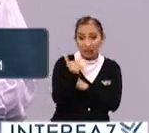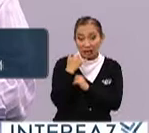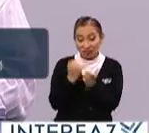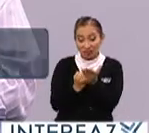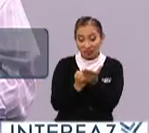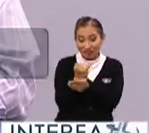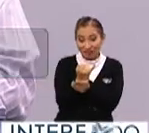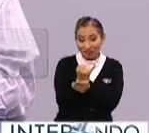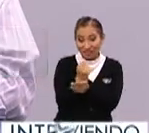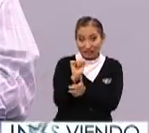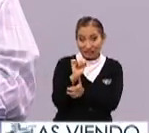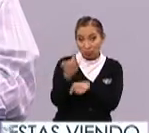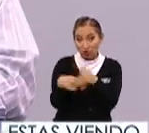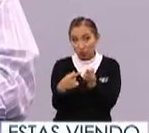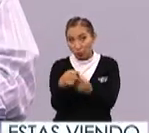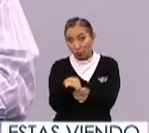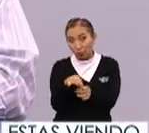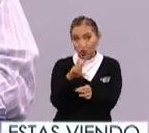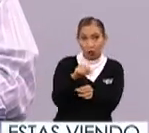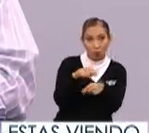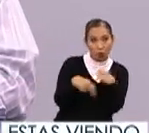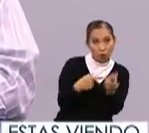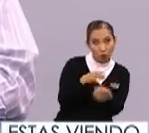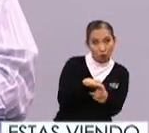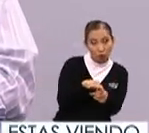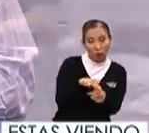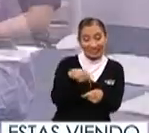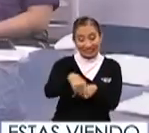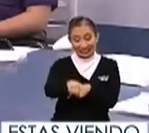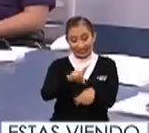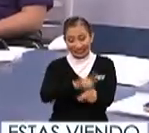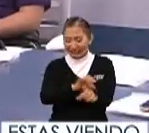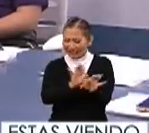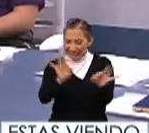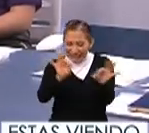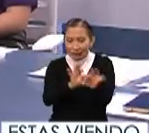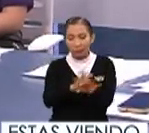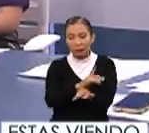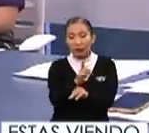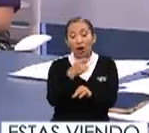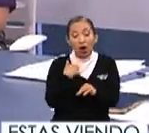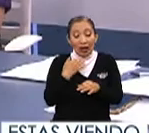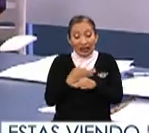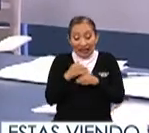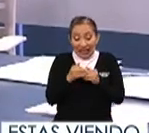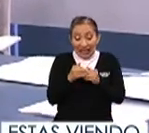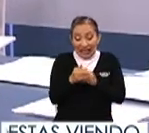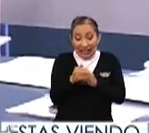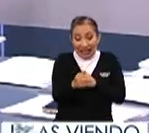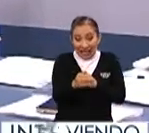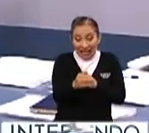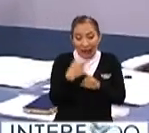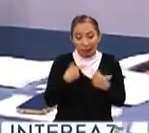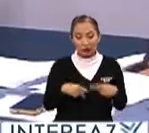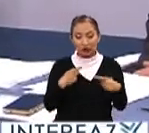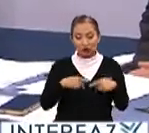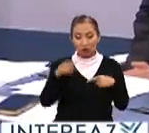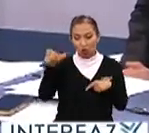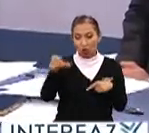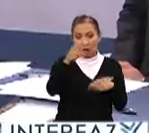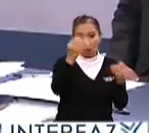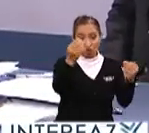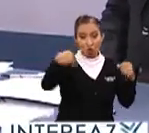deciden si ir o no a votar. Entonces, estos días son quizá los más importantes porque son los momentos en que el ciudadano,